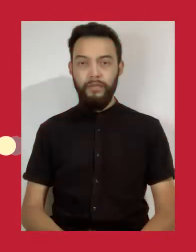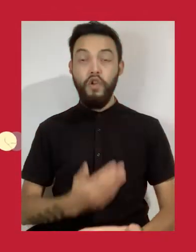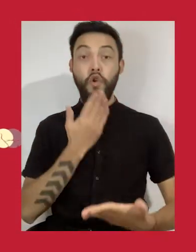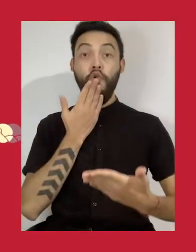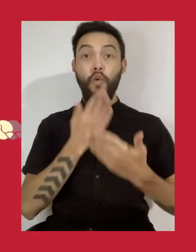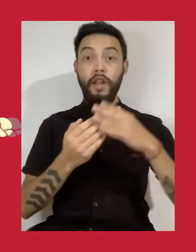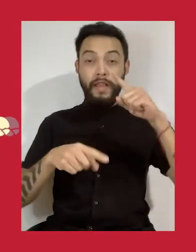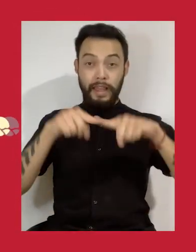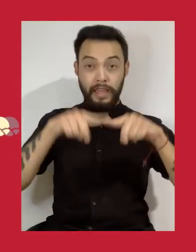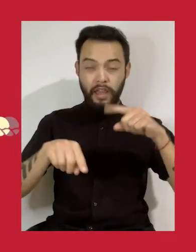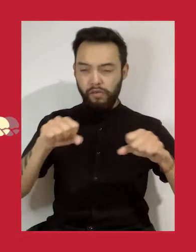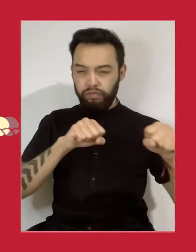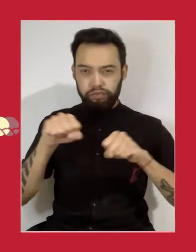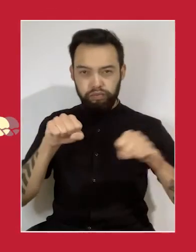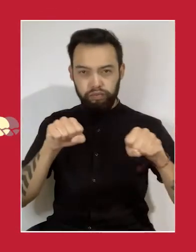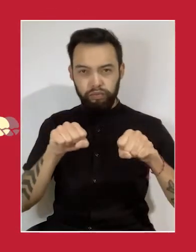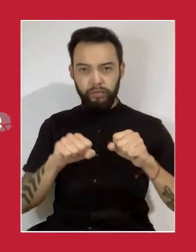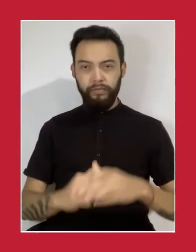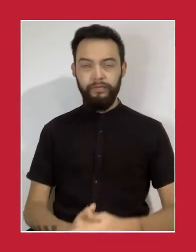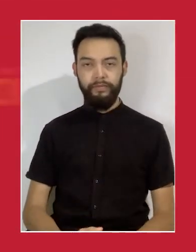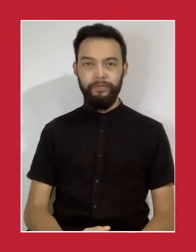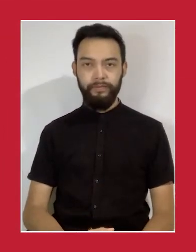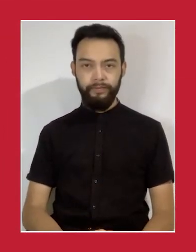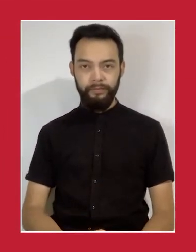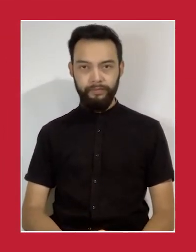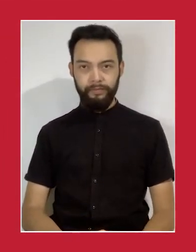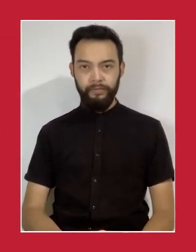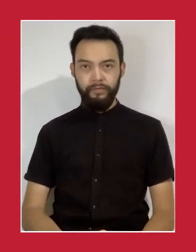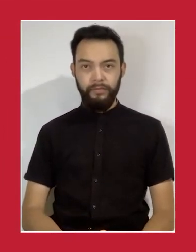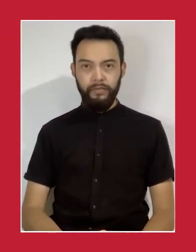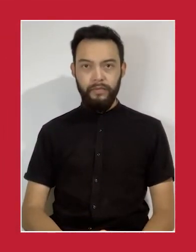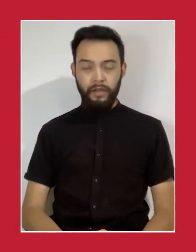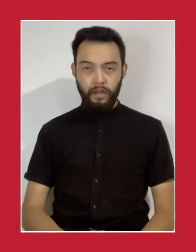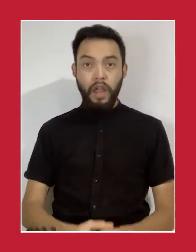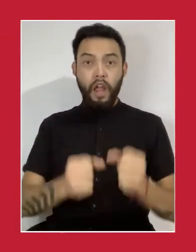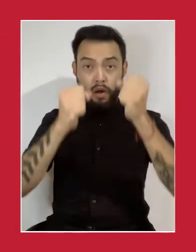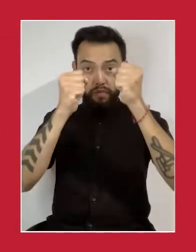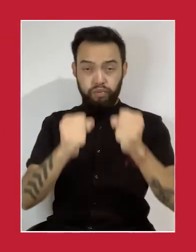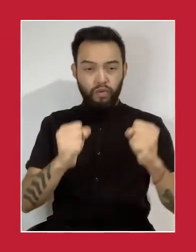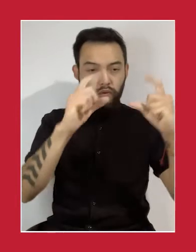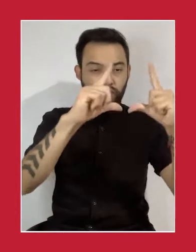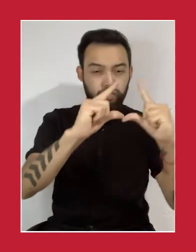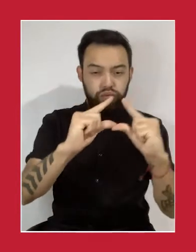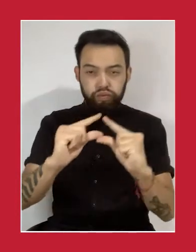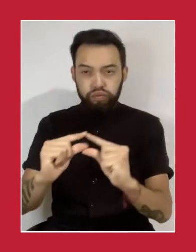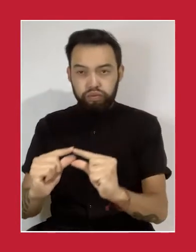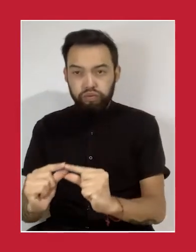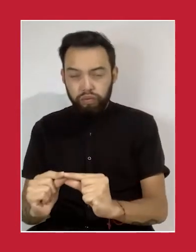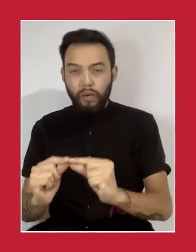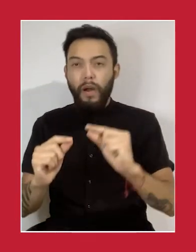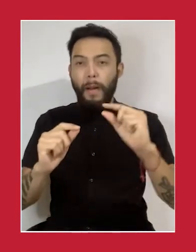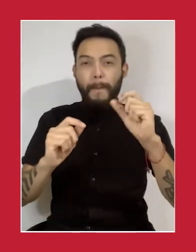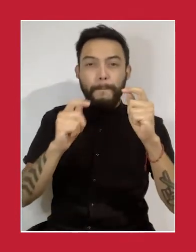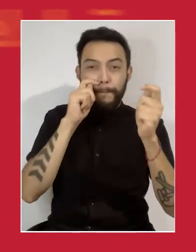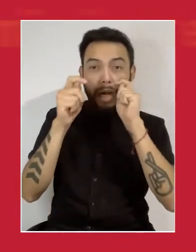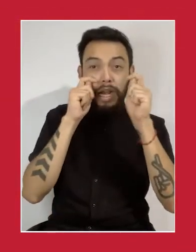Cuando la tierra tiembla, se puede minimizar el daño en las construcciones.